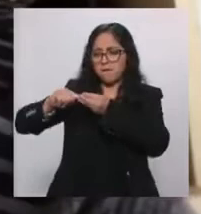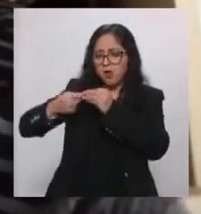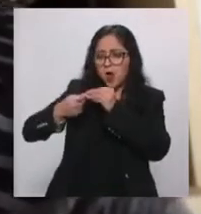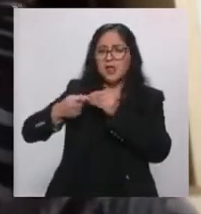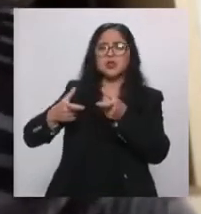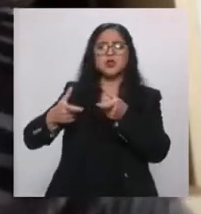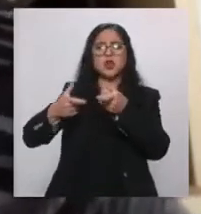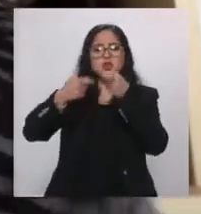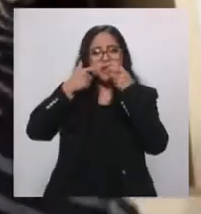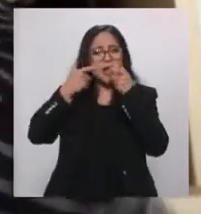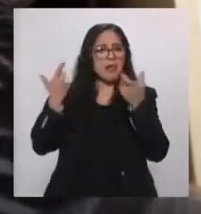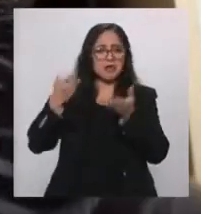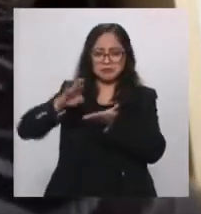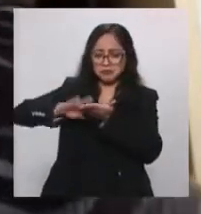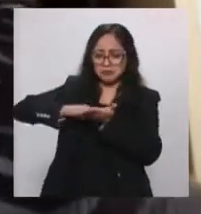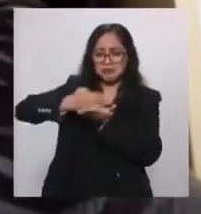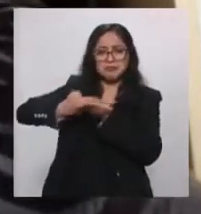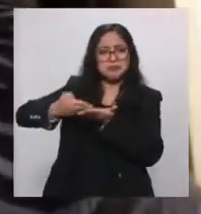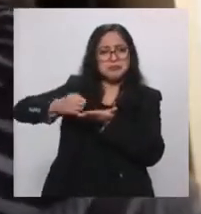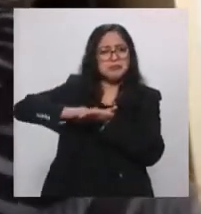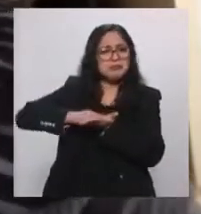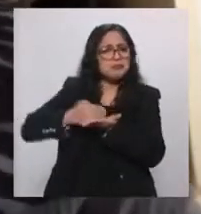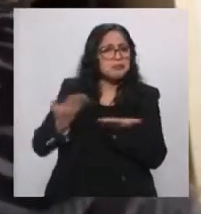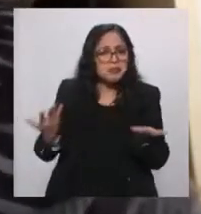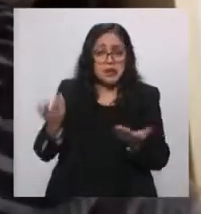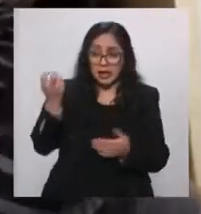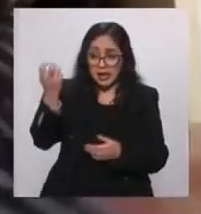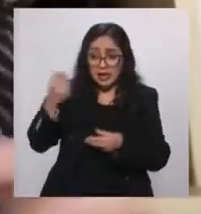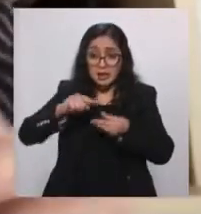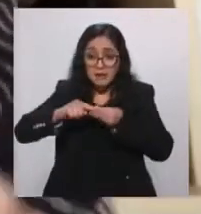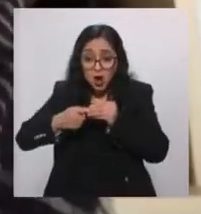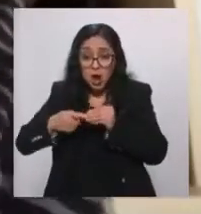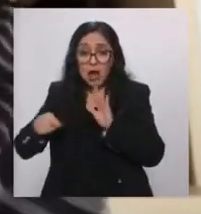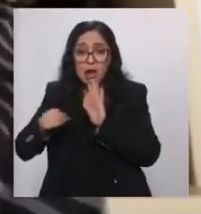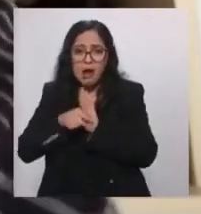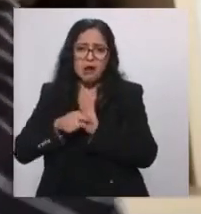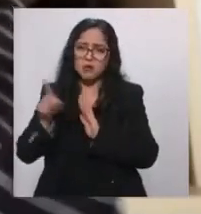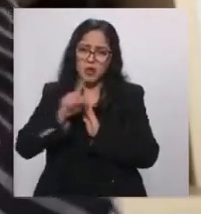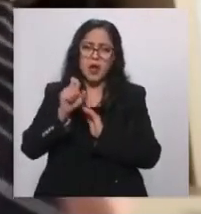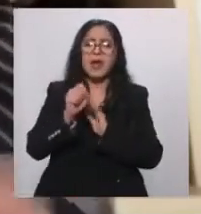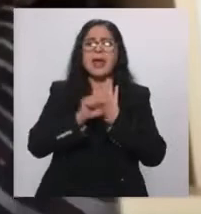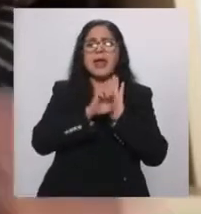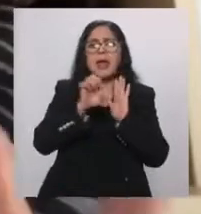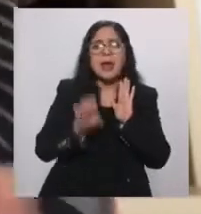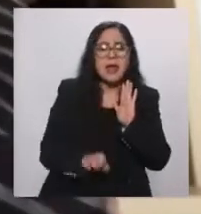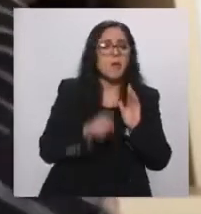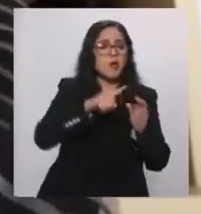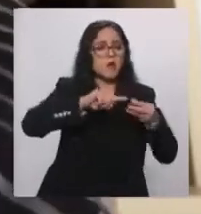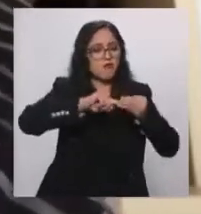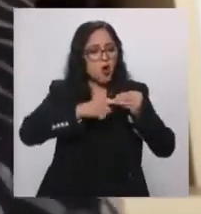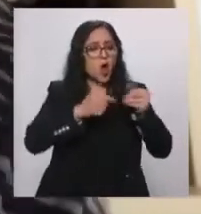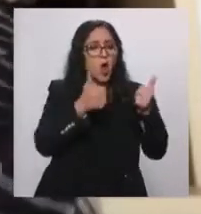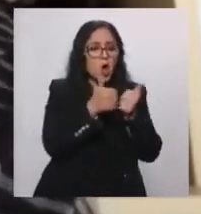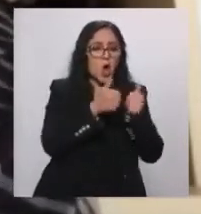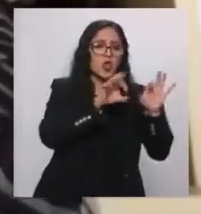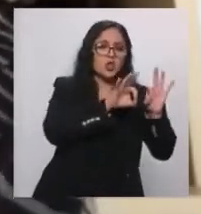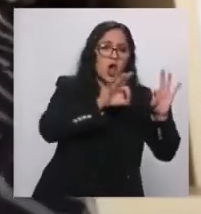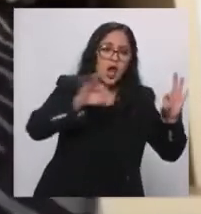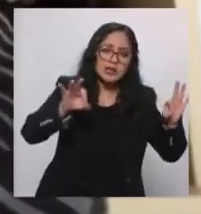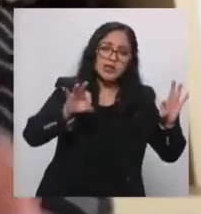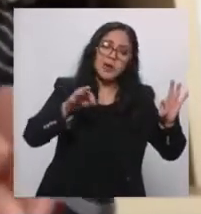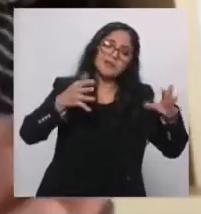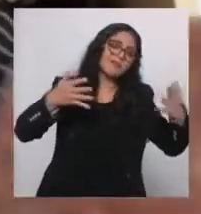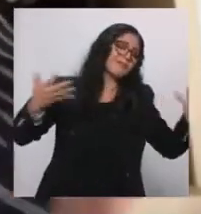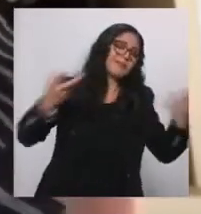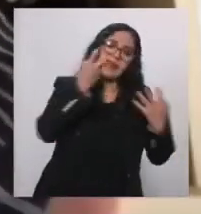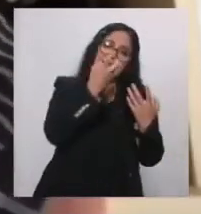y se haga tostadas de frijol. No son malos, obviamente hay frijoles que sí con chorizo, que sí con no sé qué. Bueno, nos vamos a guiar, ahí